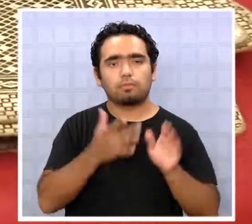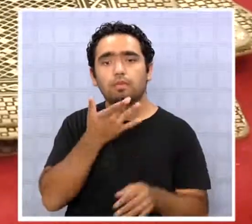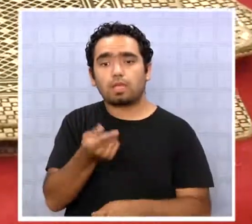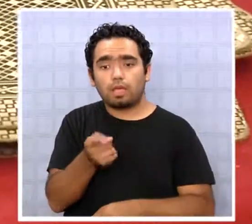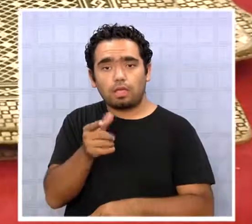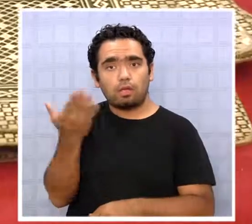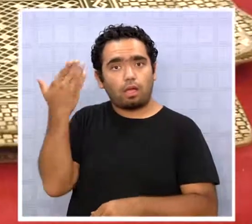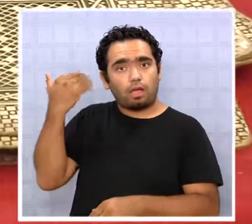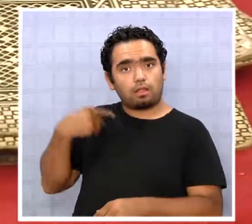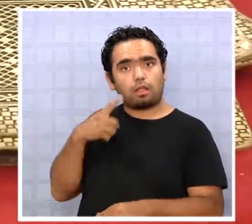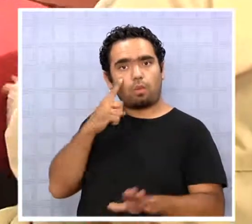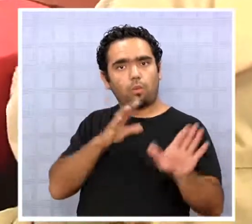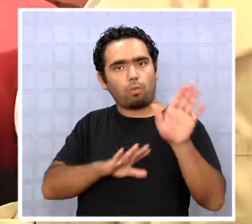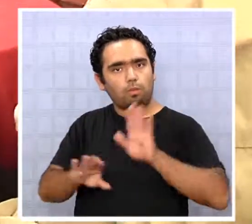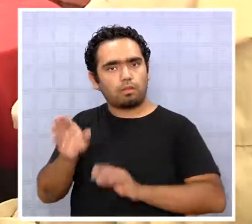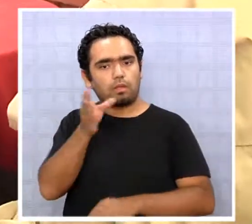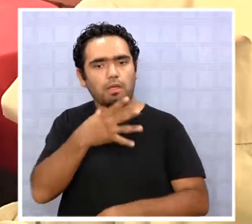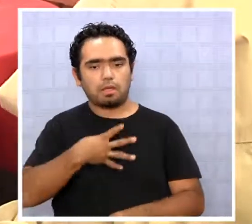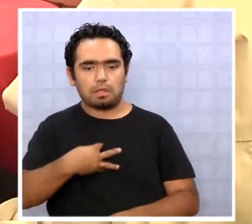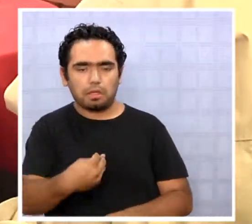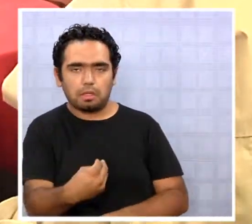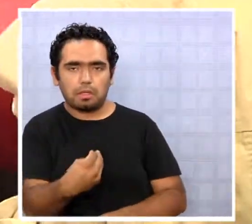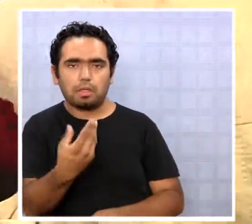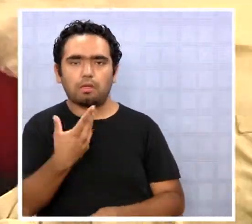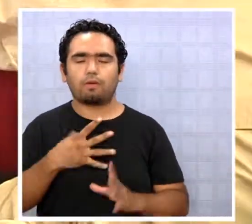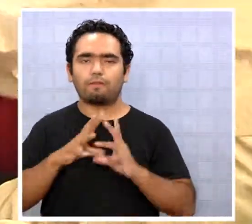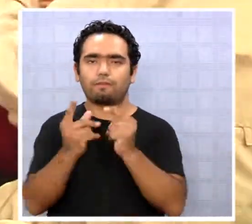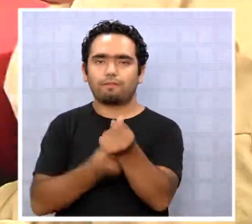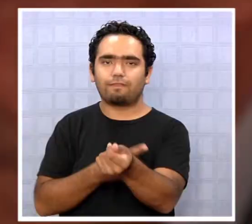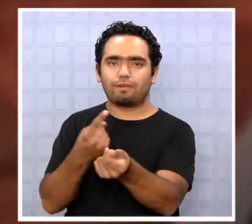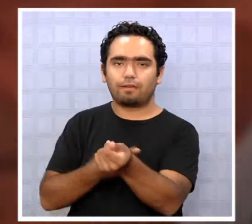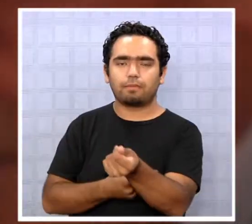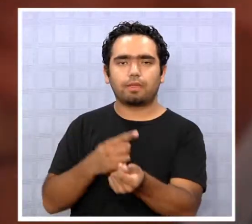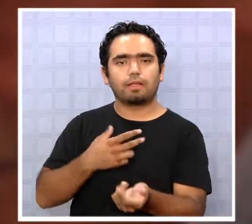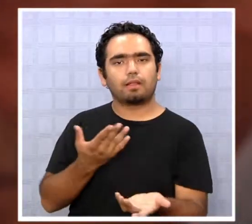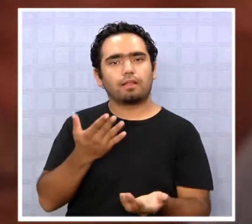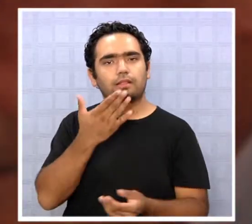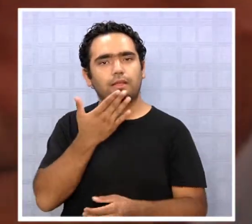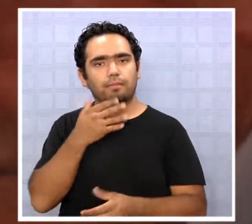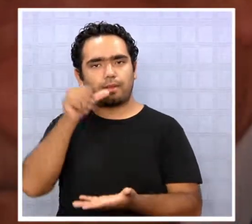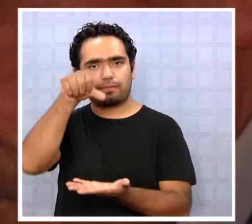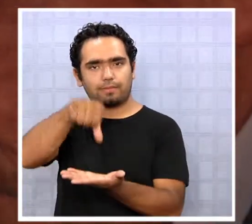forma importante a sus hijos, a su familia y sin duda al país.